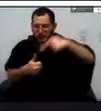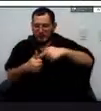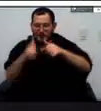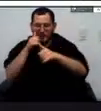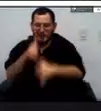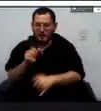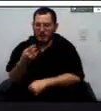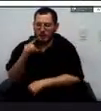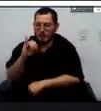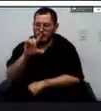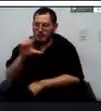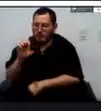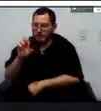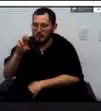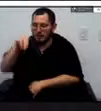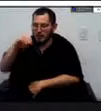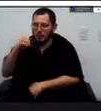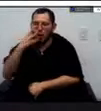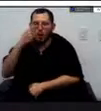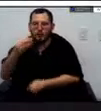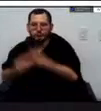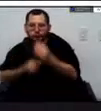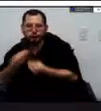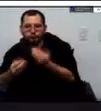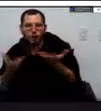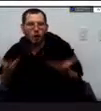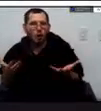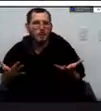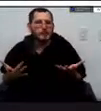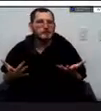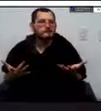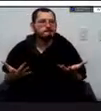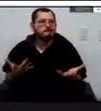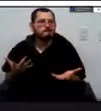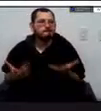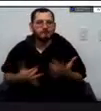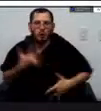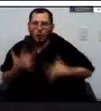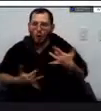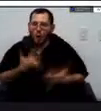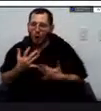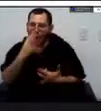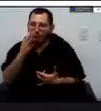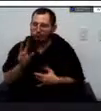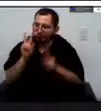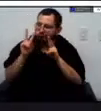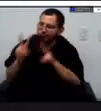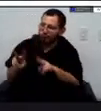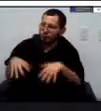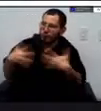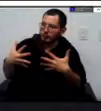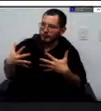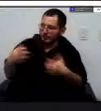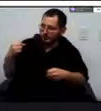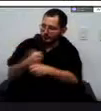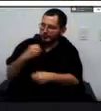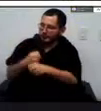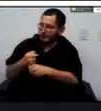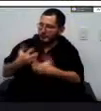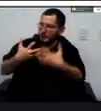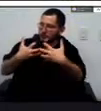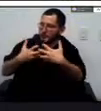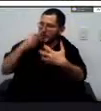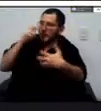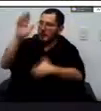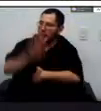estuvimos en visita allá y pues digamos que se siente muy a gusto ver que esa articulación del sistema